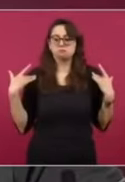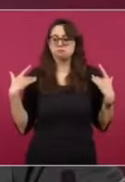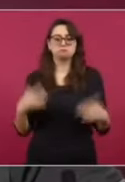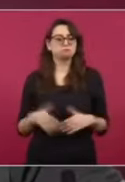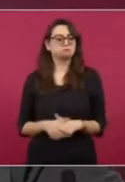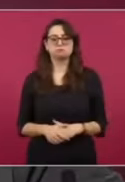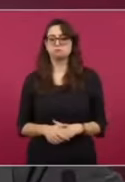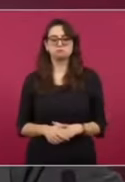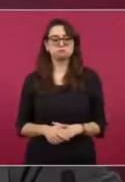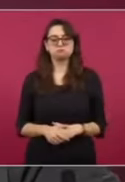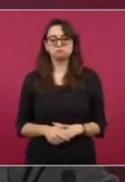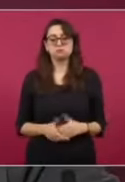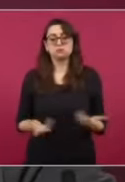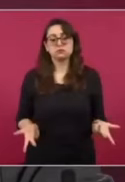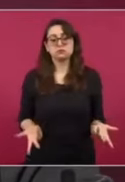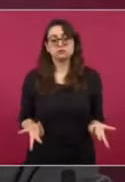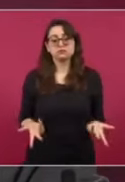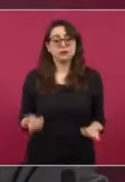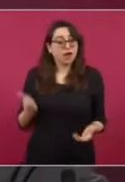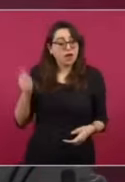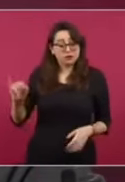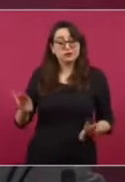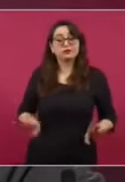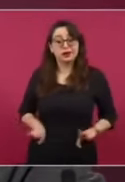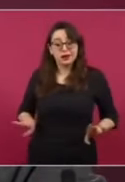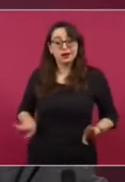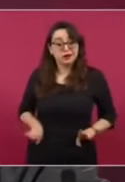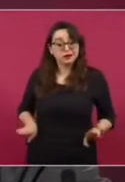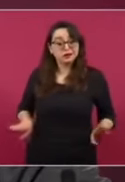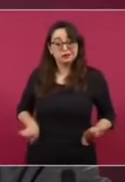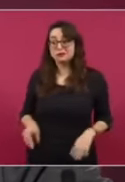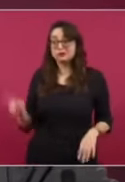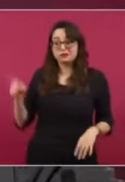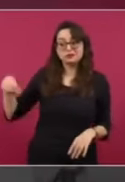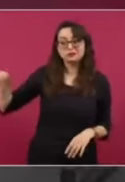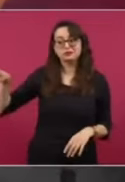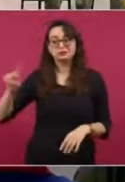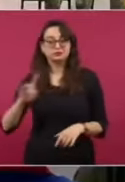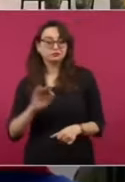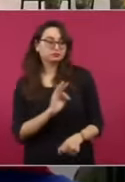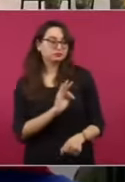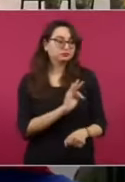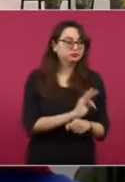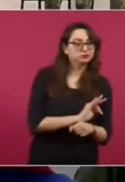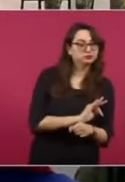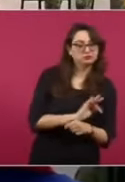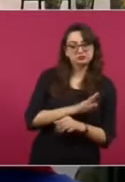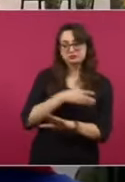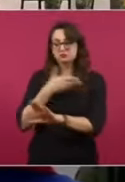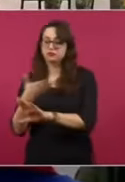Fíjense, fíjense, no